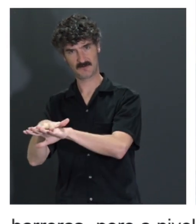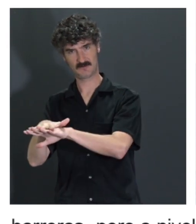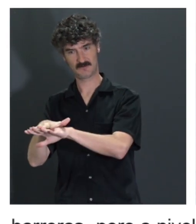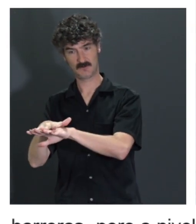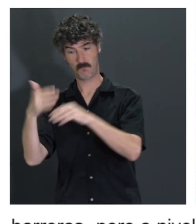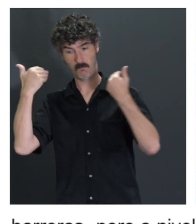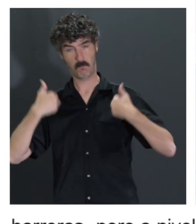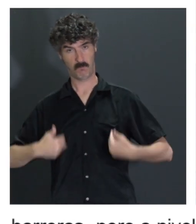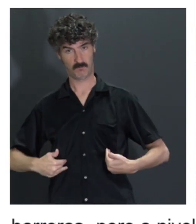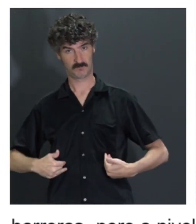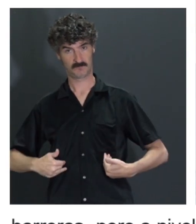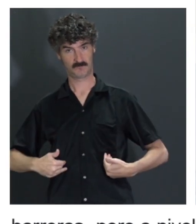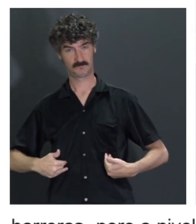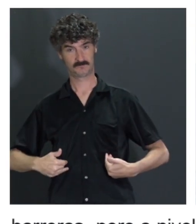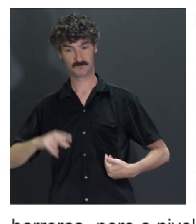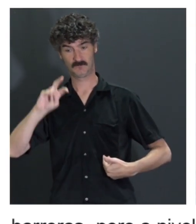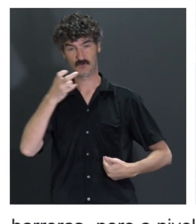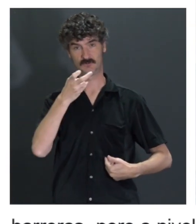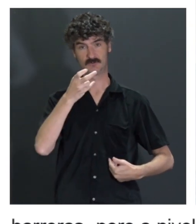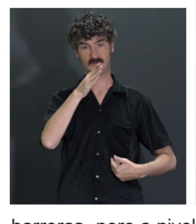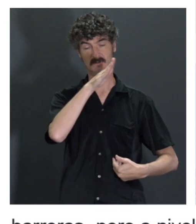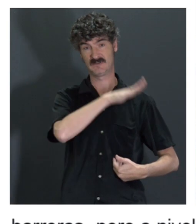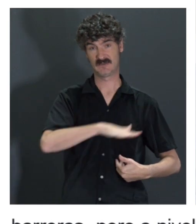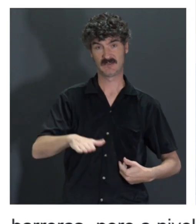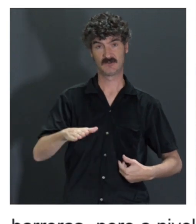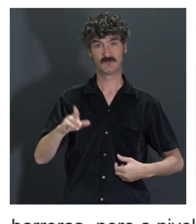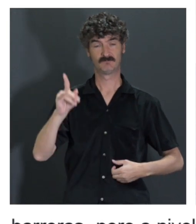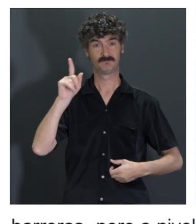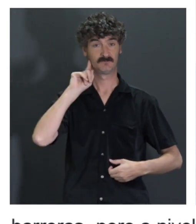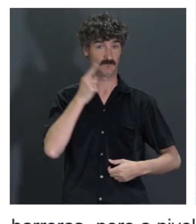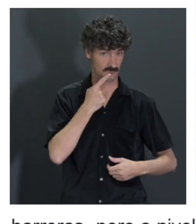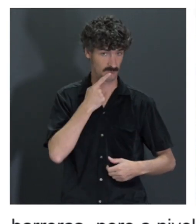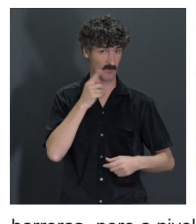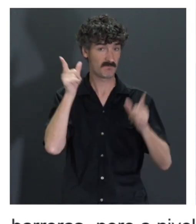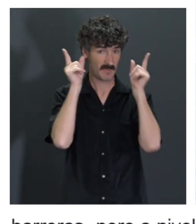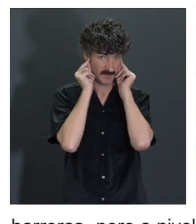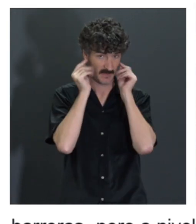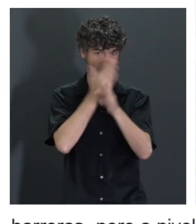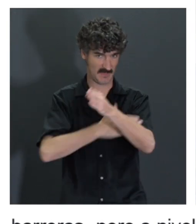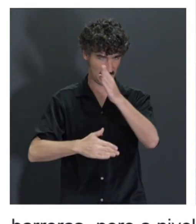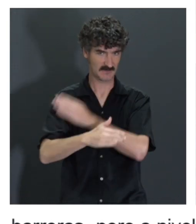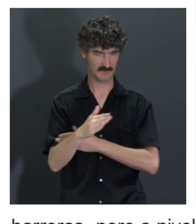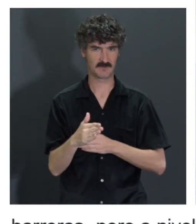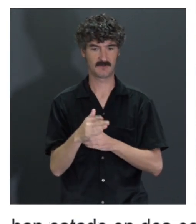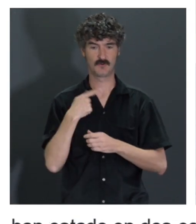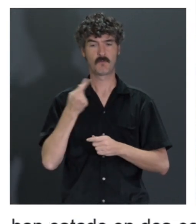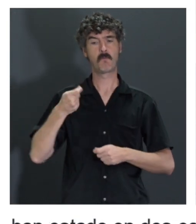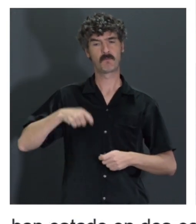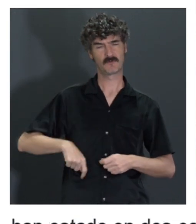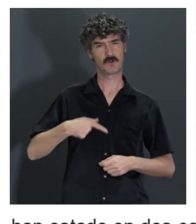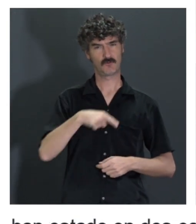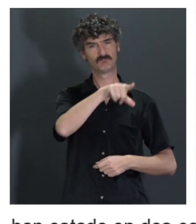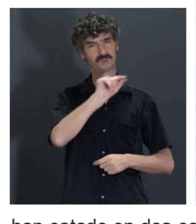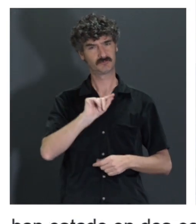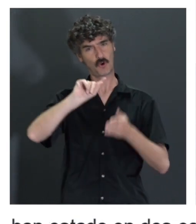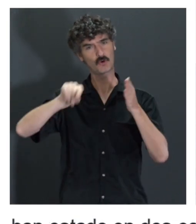motóricos, en otra con niños con discapacidad auditiva. Y yo, como profesional, pues siempre que he podido, pues he contratado gente